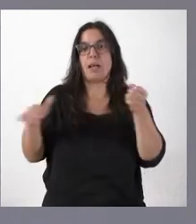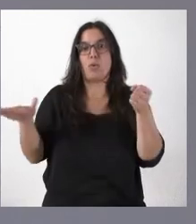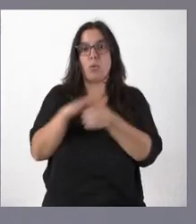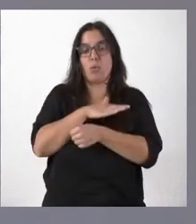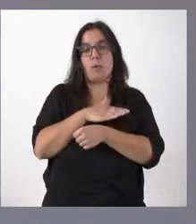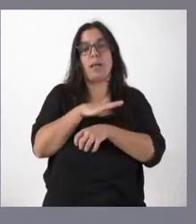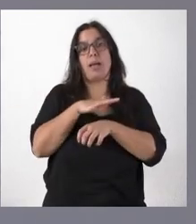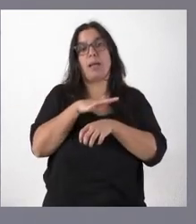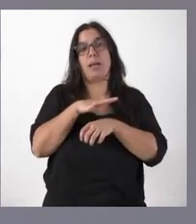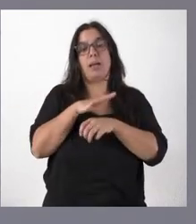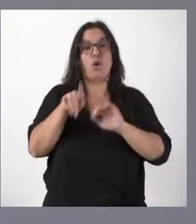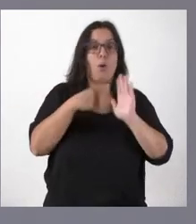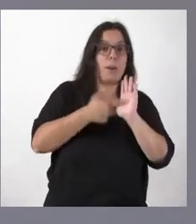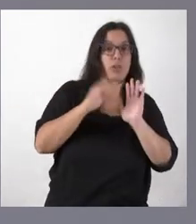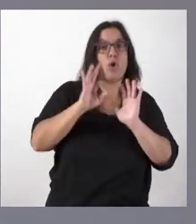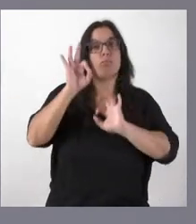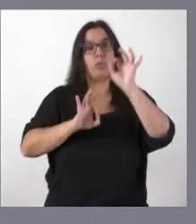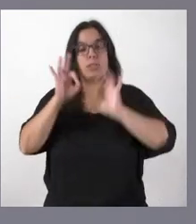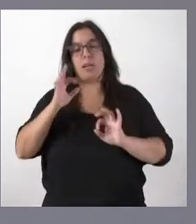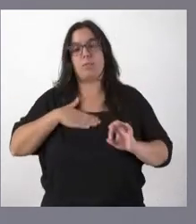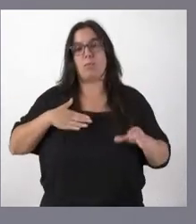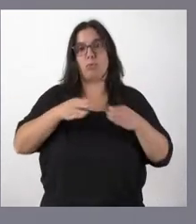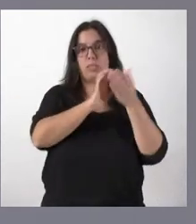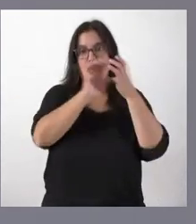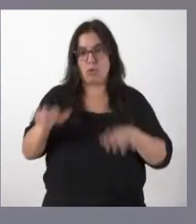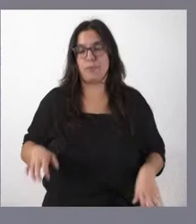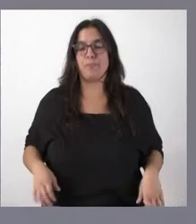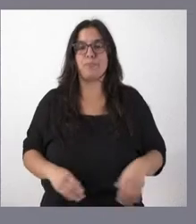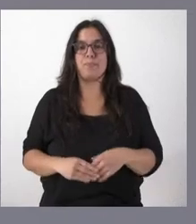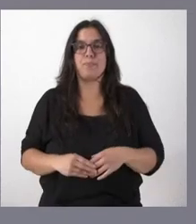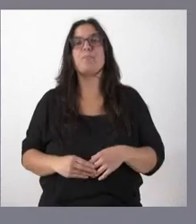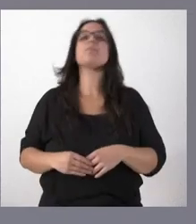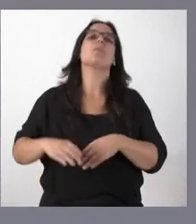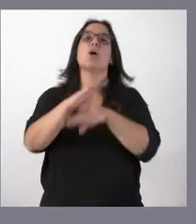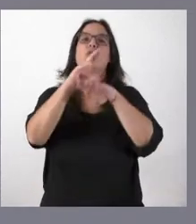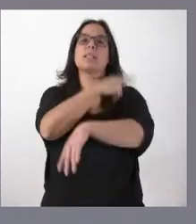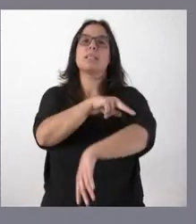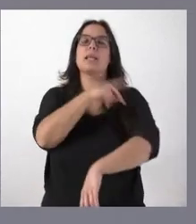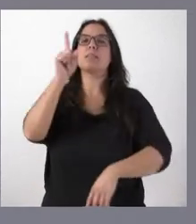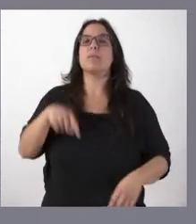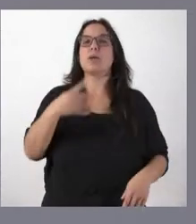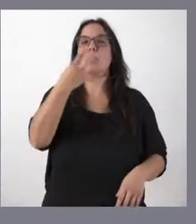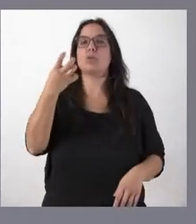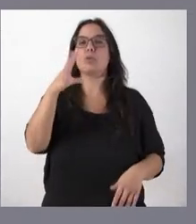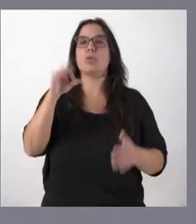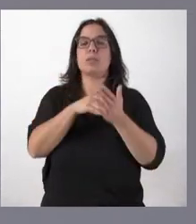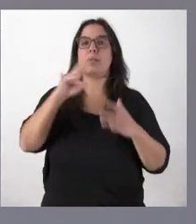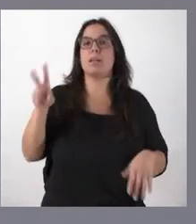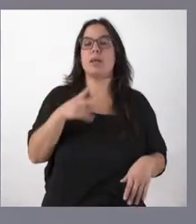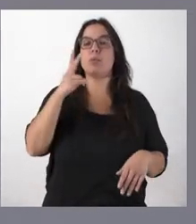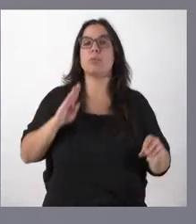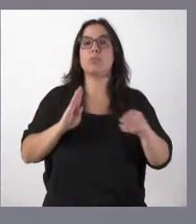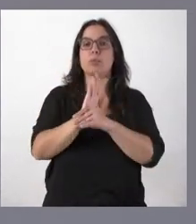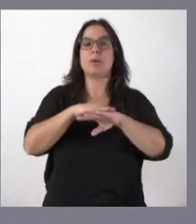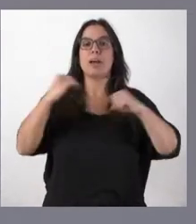parte por parte de la Administración Sanitaria, por parte de la Junta de Castilla y León. La Consejería de Sanidad destina a sí mismo 450.000 euros para